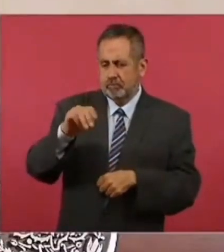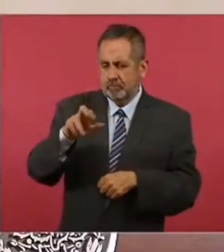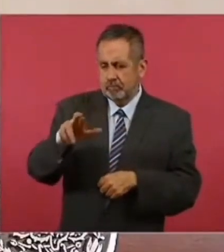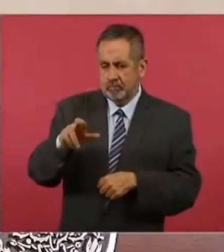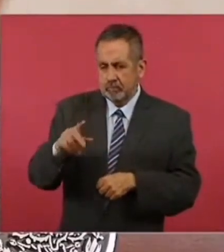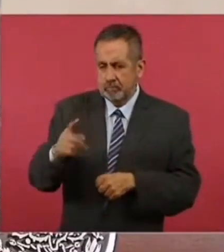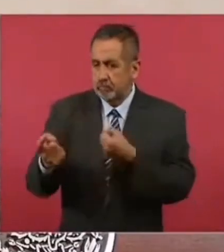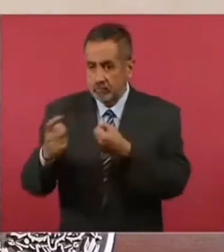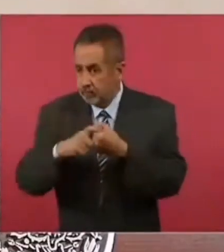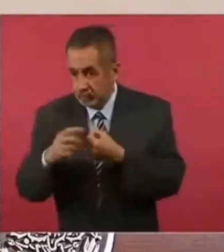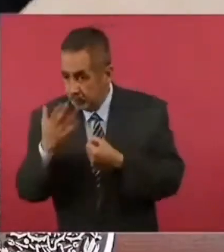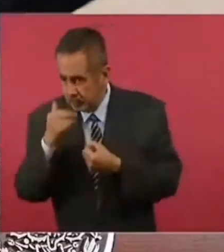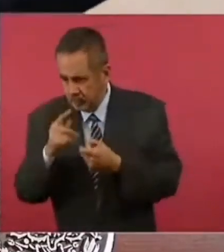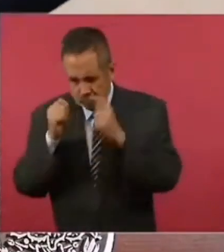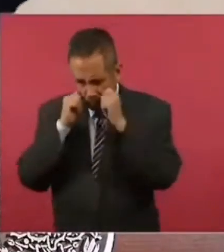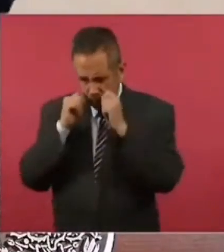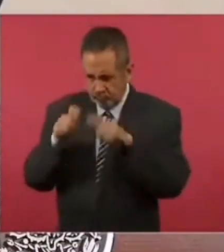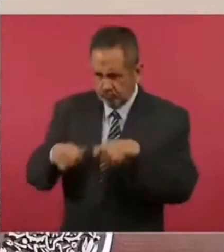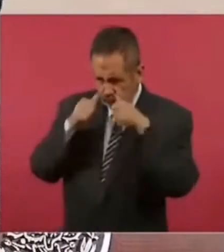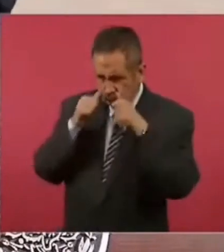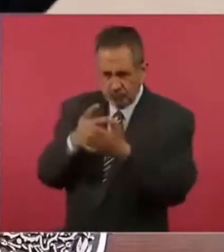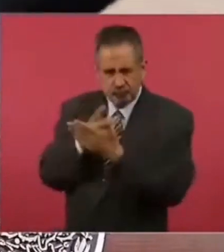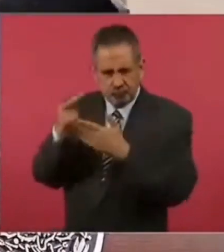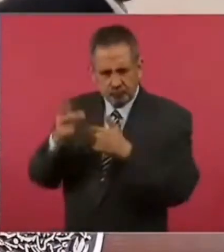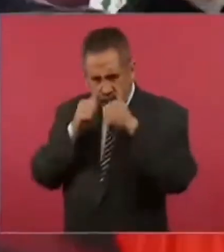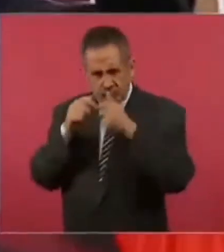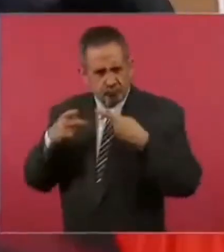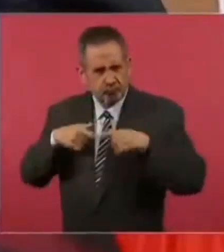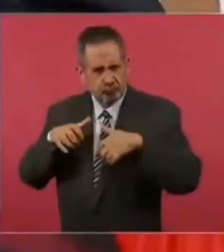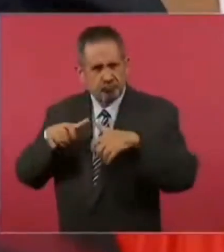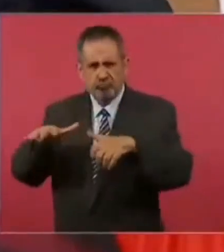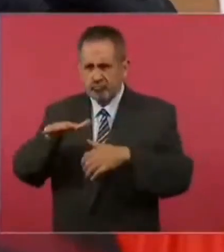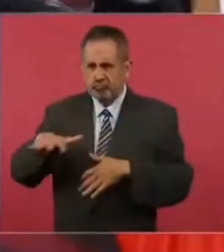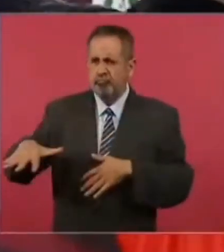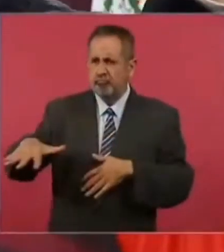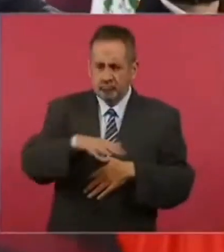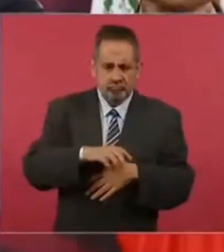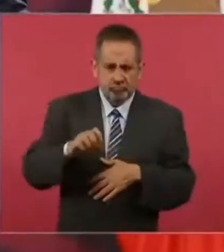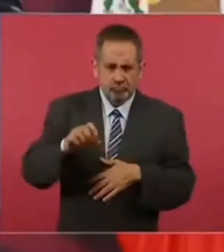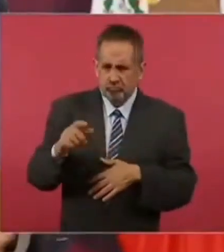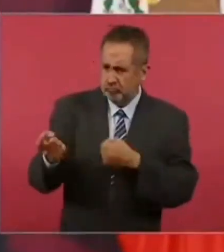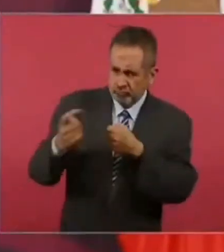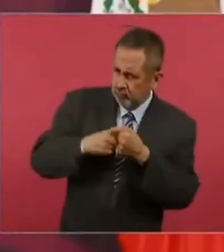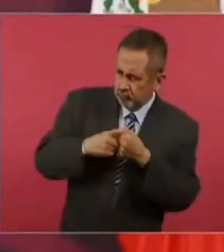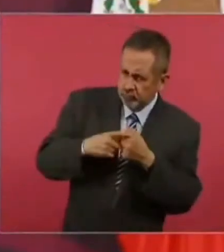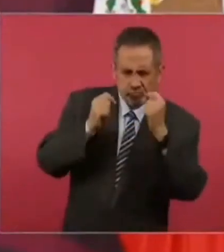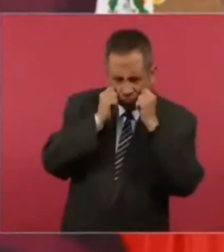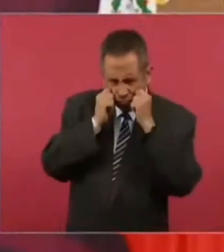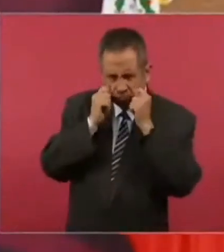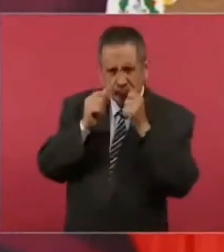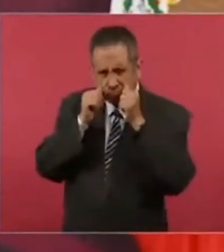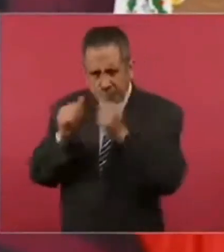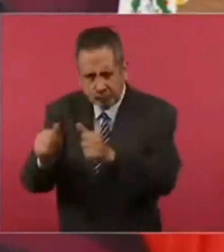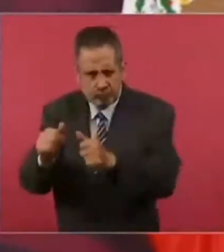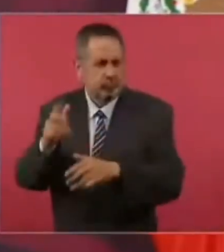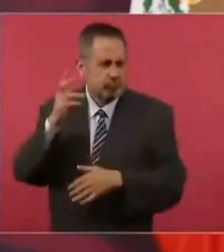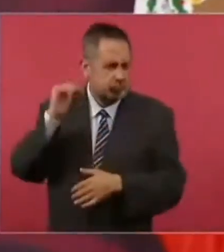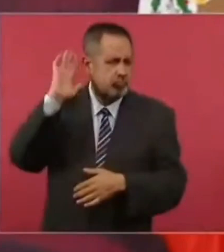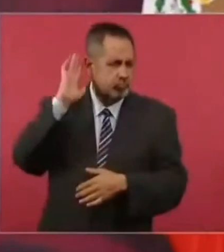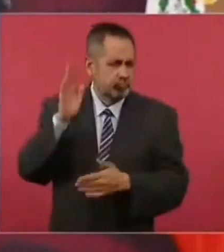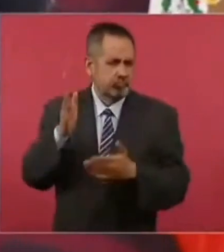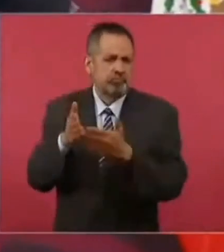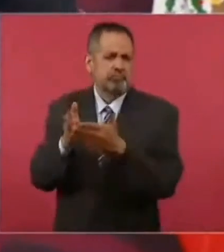sino un programa para atender a la gente sin seguridad social, para población